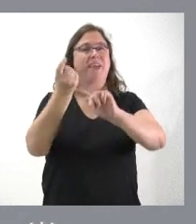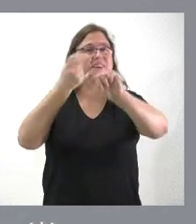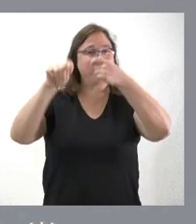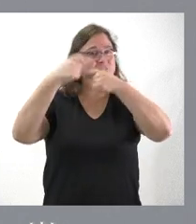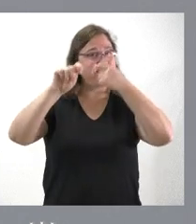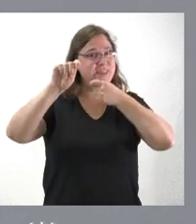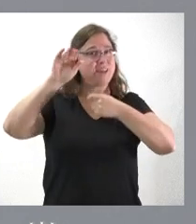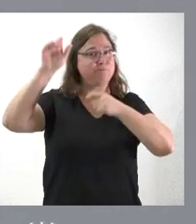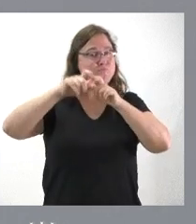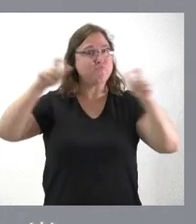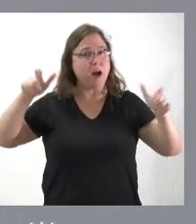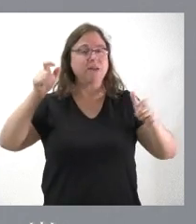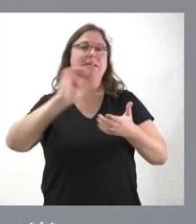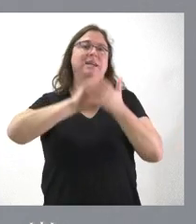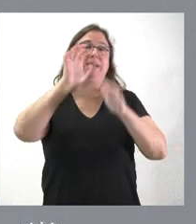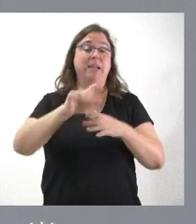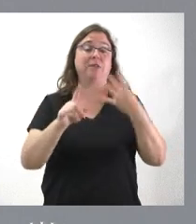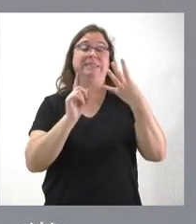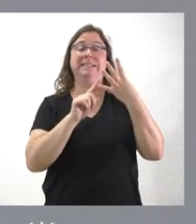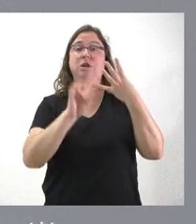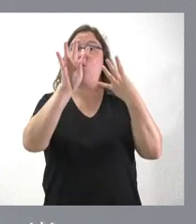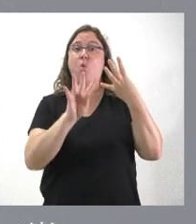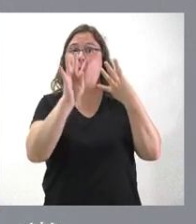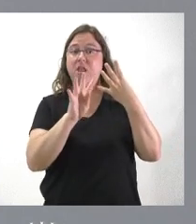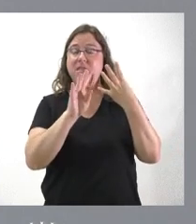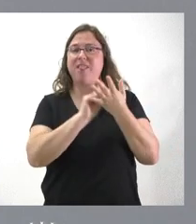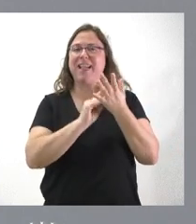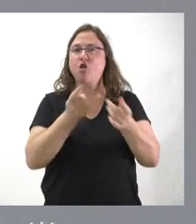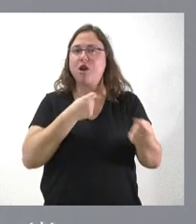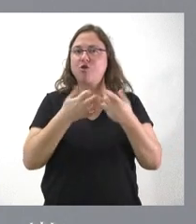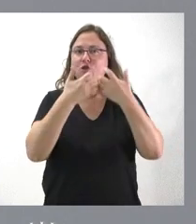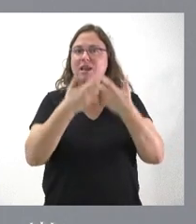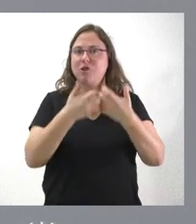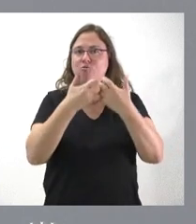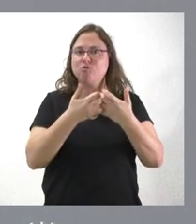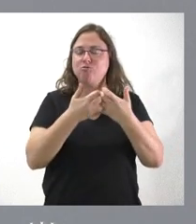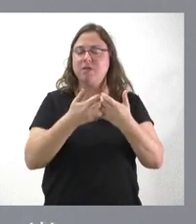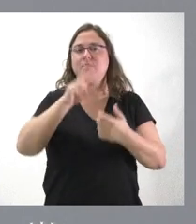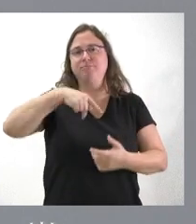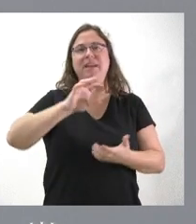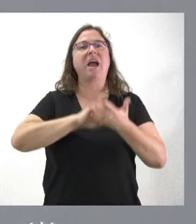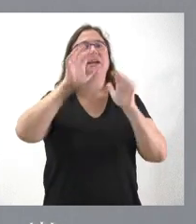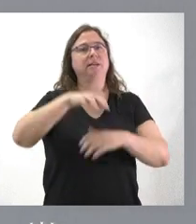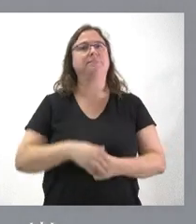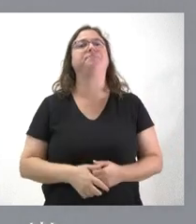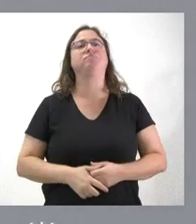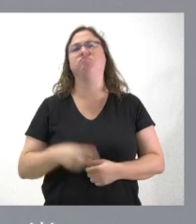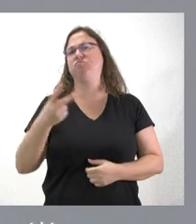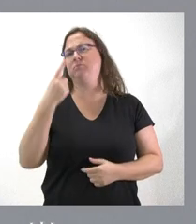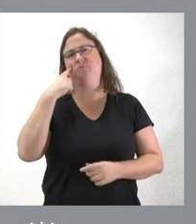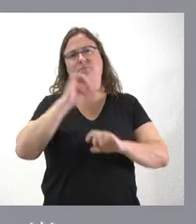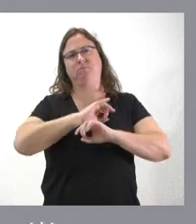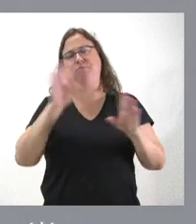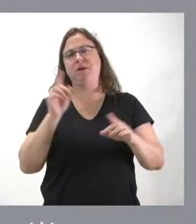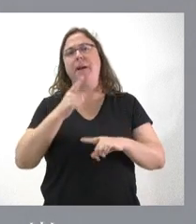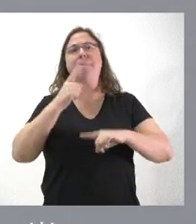La cuarta comunidad autónoma en crecimiento de cifra de negocios de la industria es Castilla y León. En ambos casos, claramente, por encima